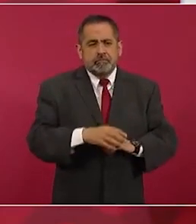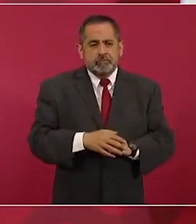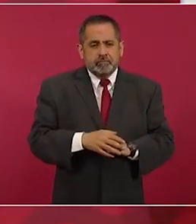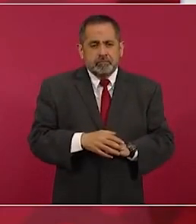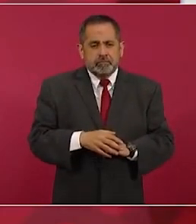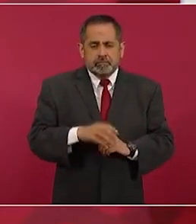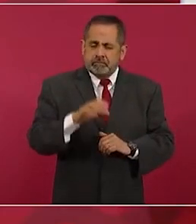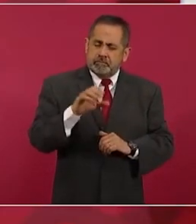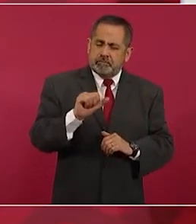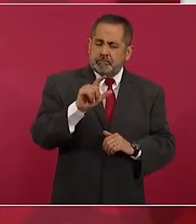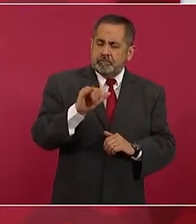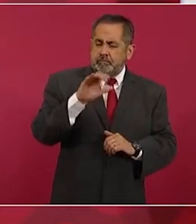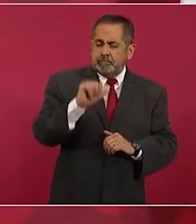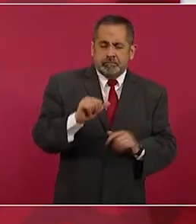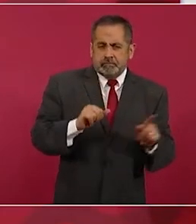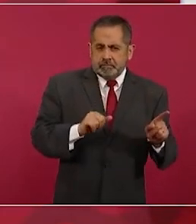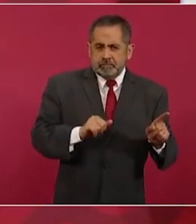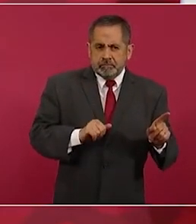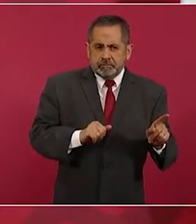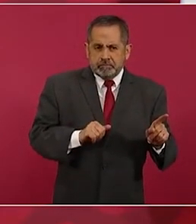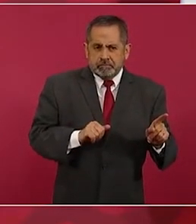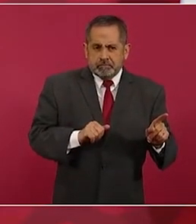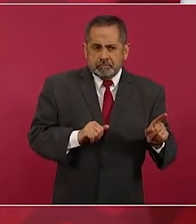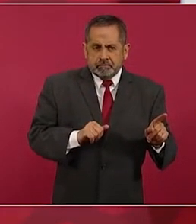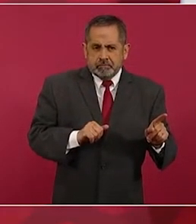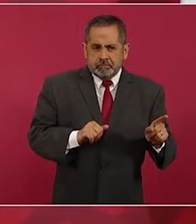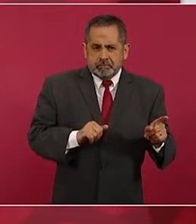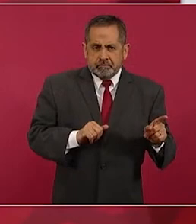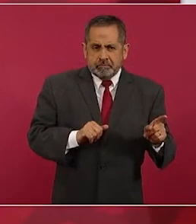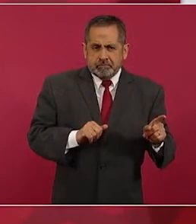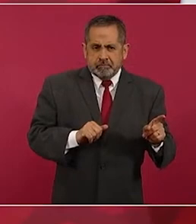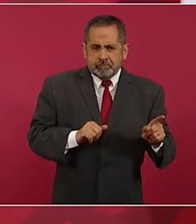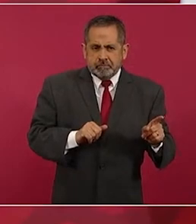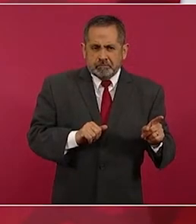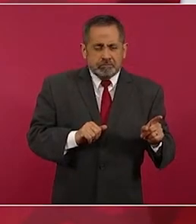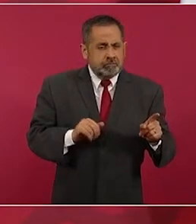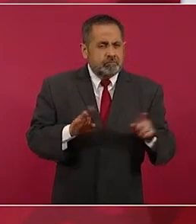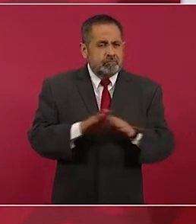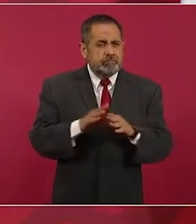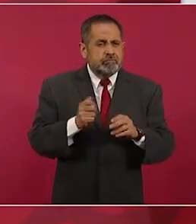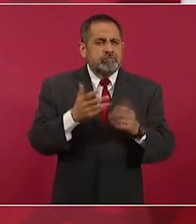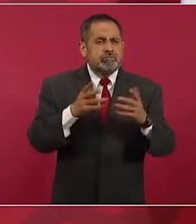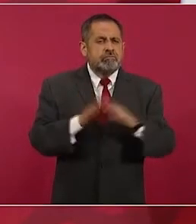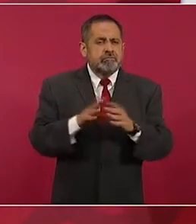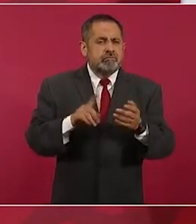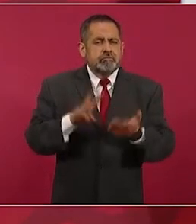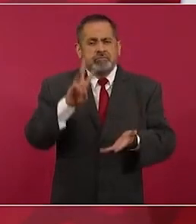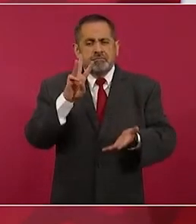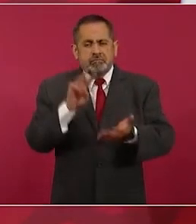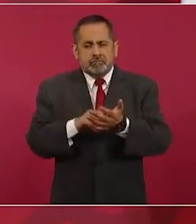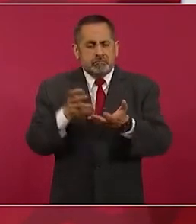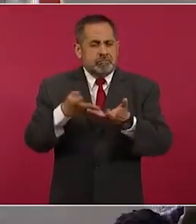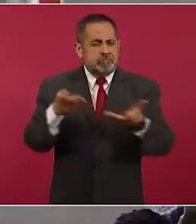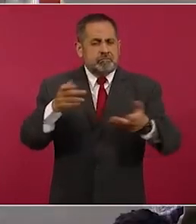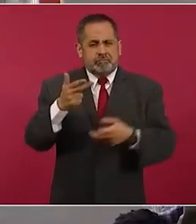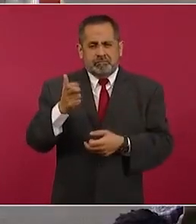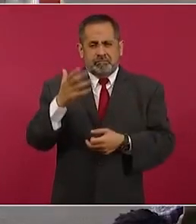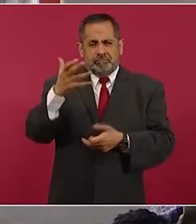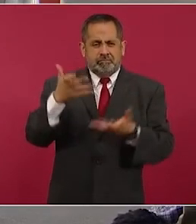Calica, que tienen como tres mil hectáreas,